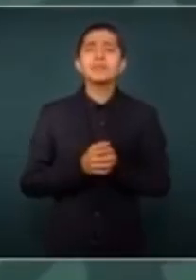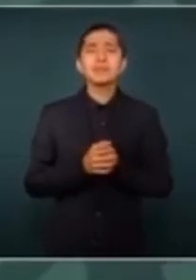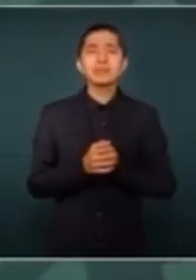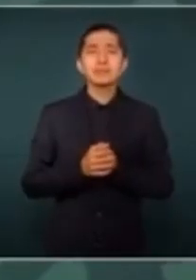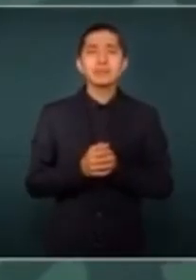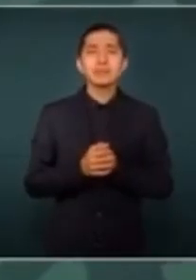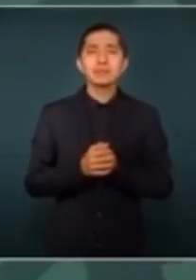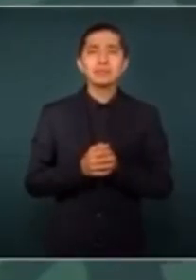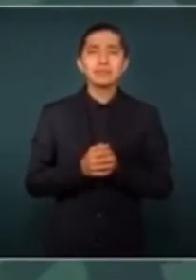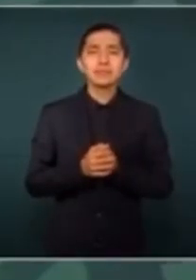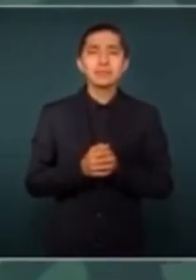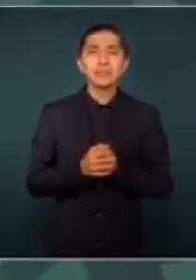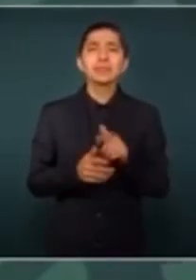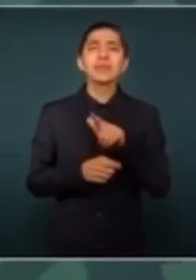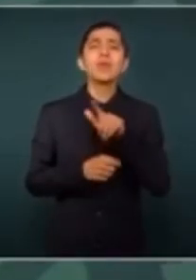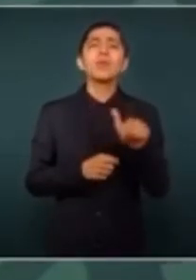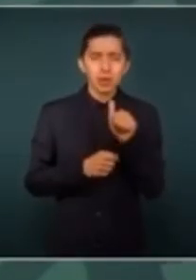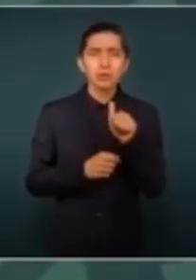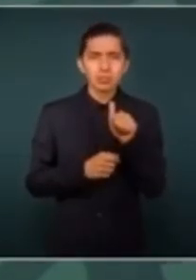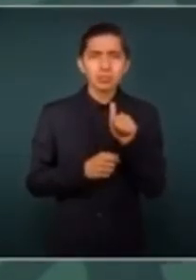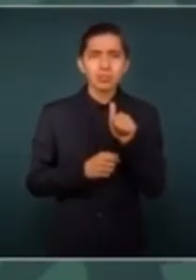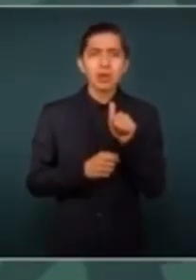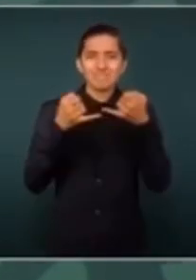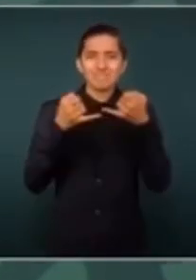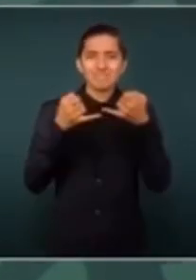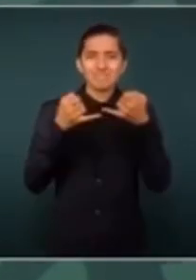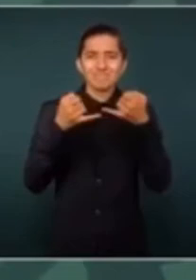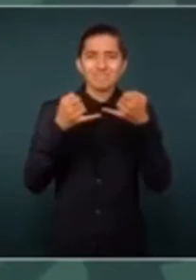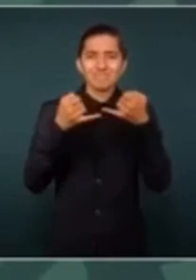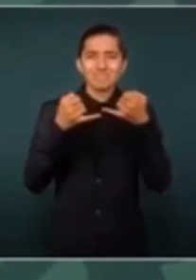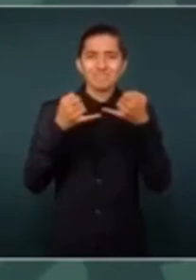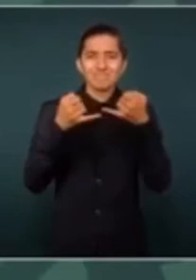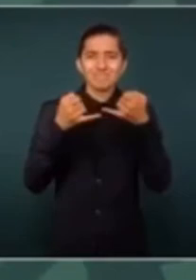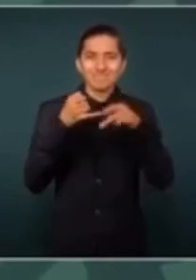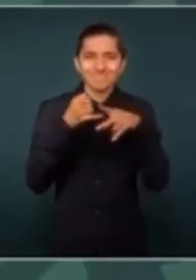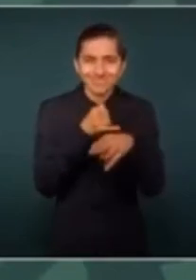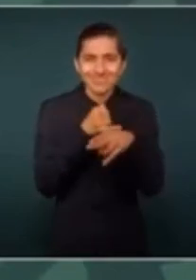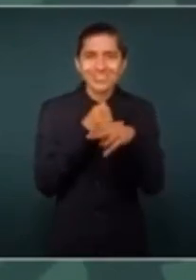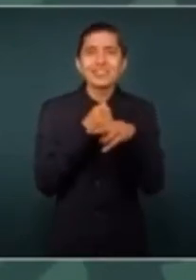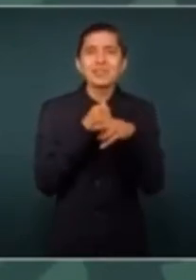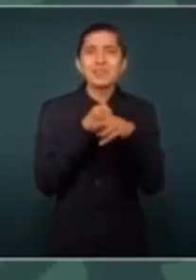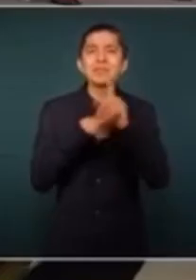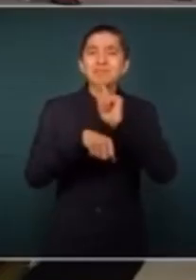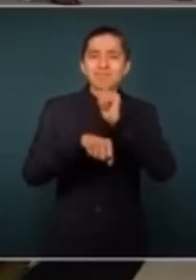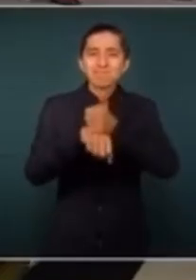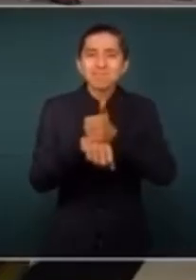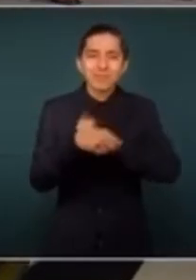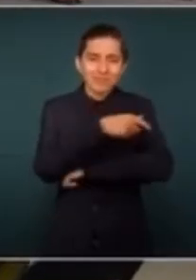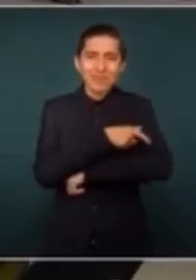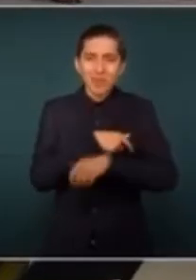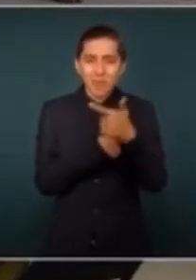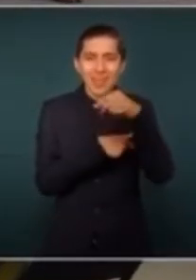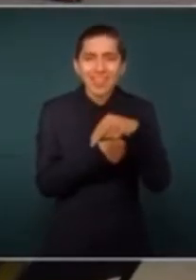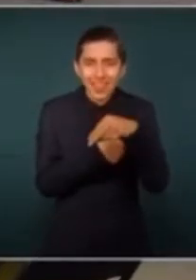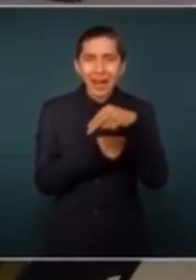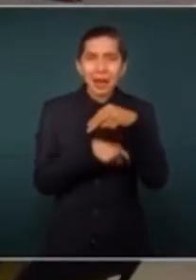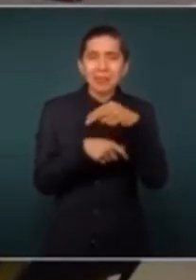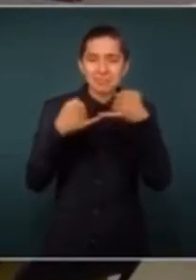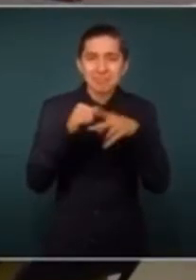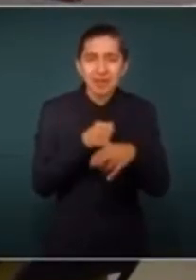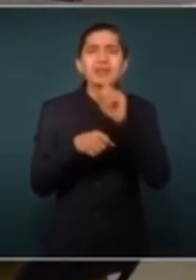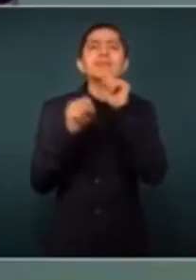Posteriormente vamos a estar aquí en Morelia porque vamos a inaugurar un cuartel de la Guardia Nacional y vamos a